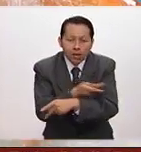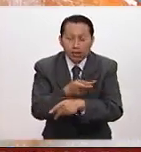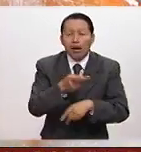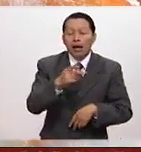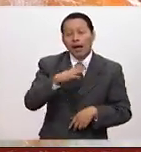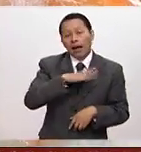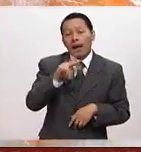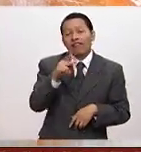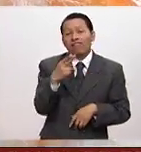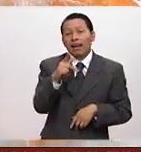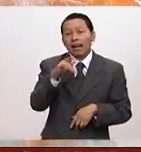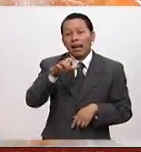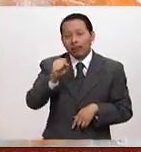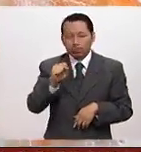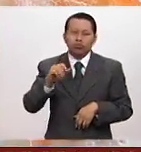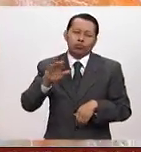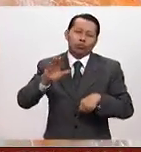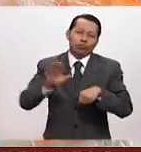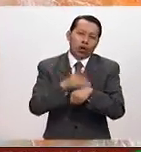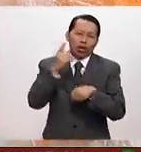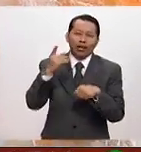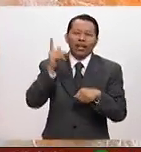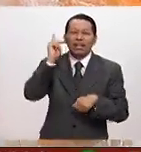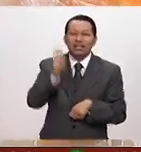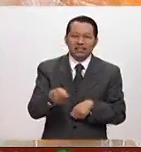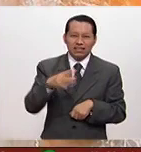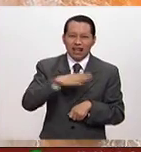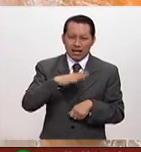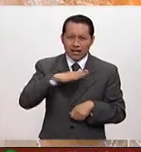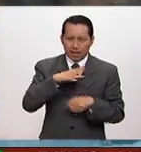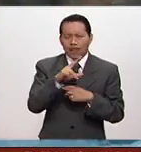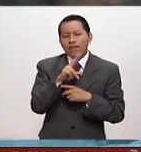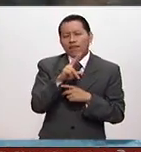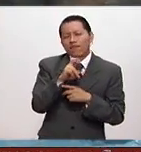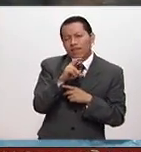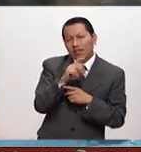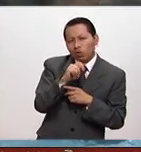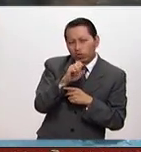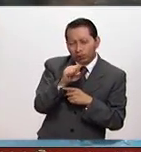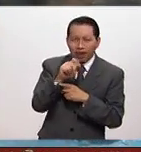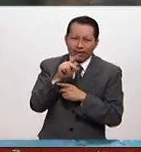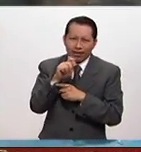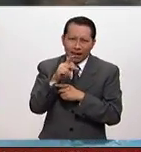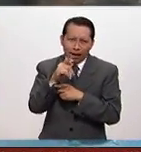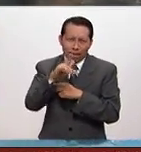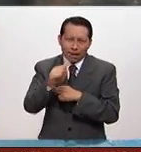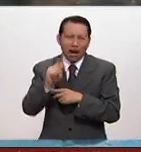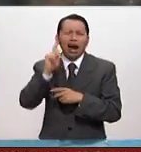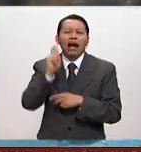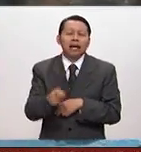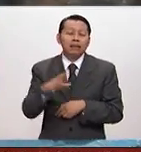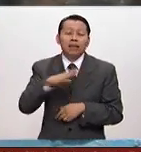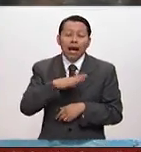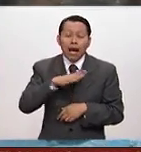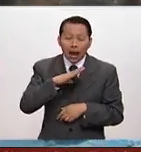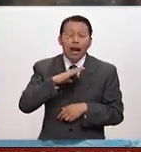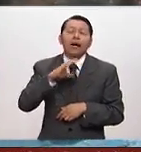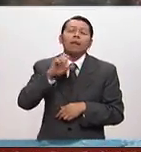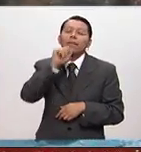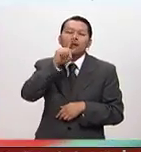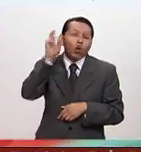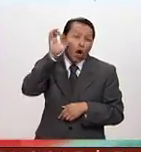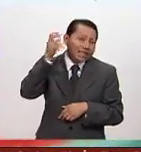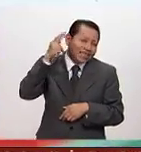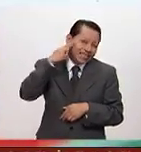Phelps tiene unos hematomas porque hace ventosaterapia, que es una técnica de la medicina china milenaria. Además, recibe